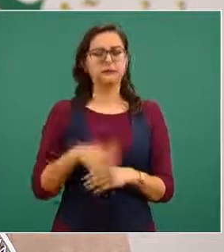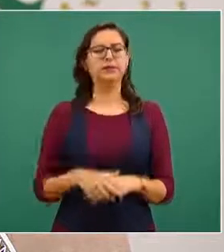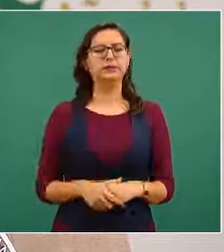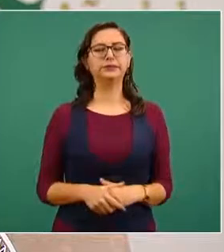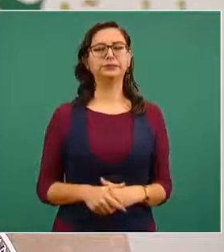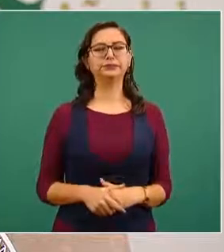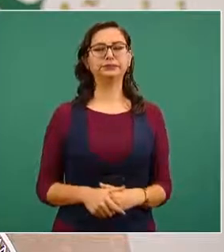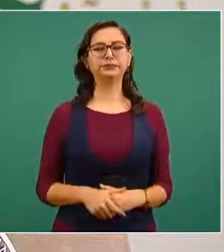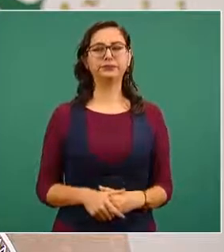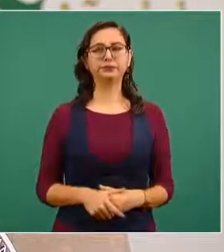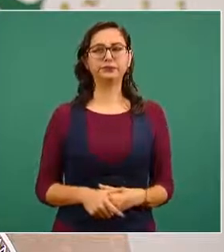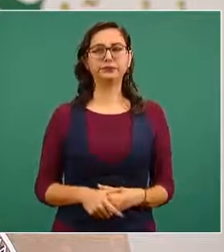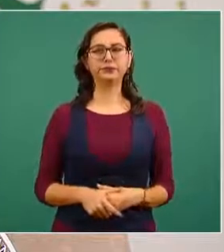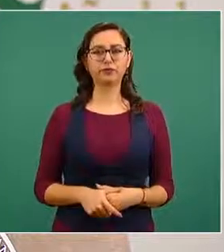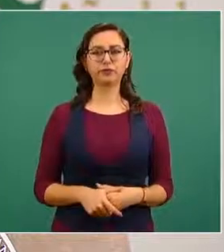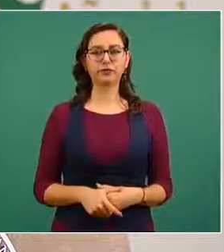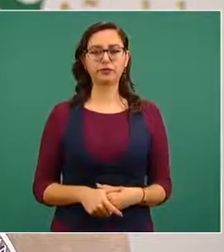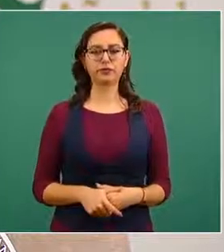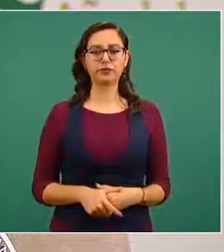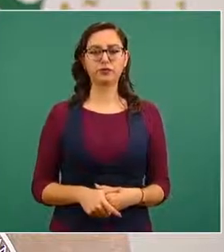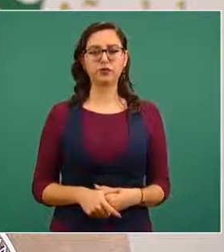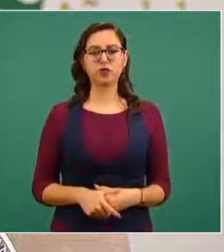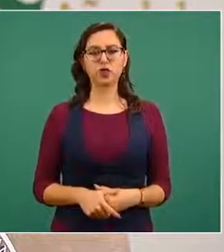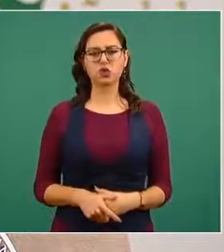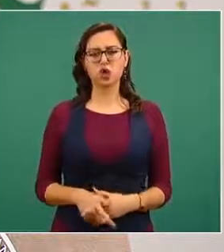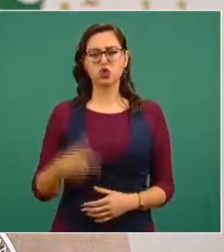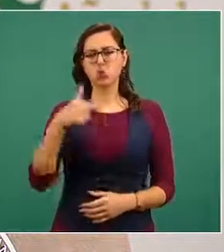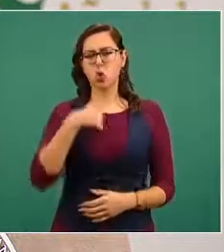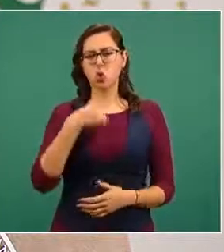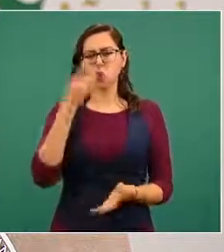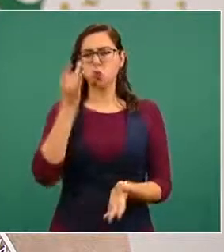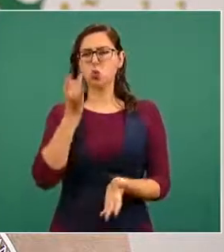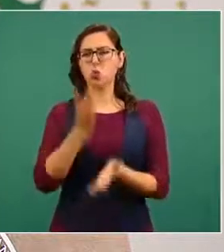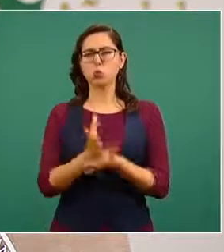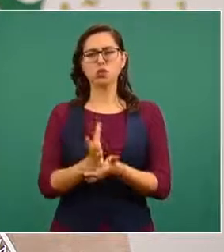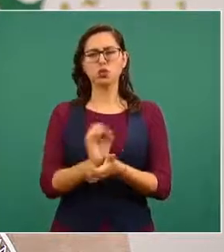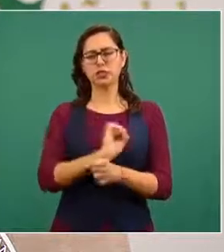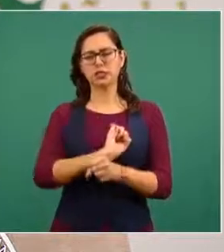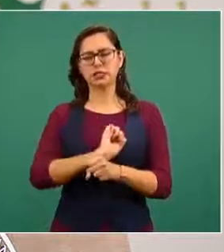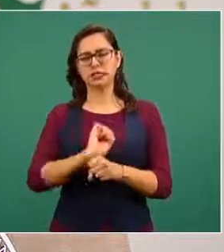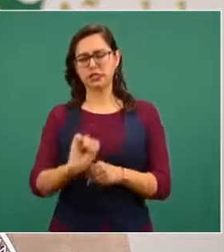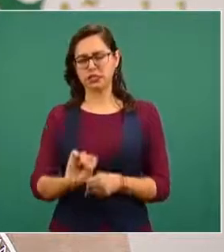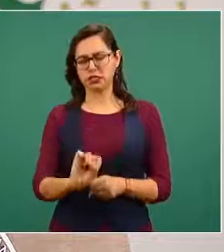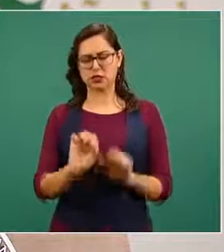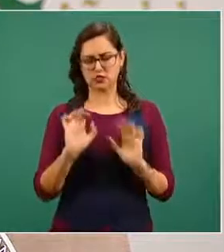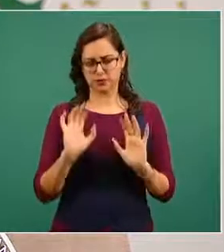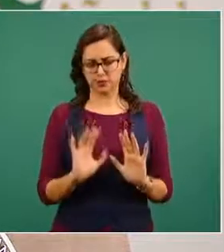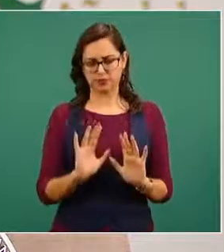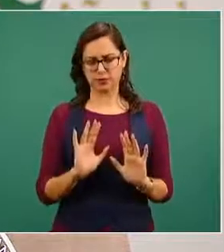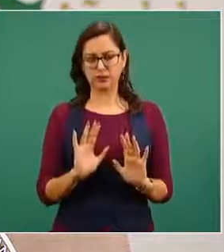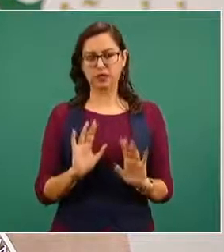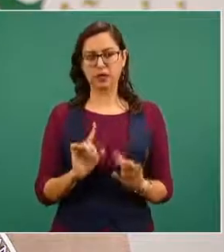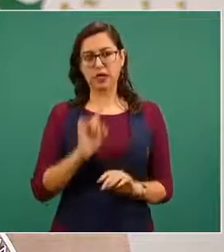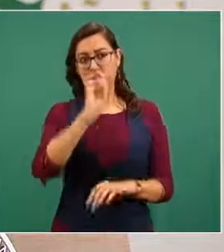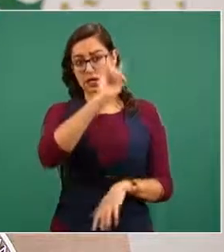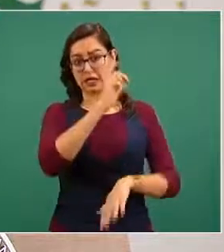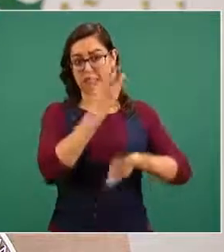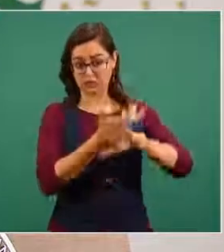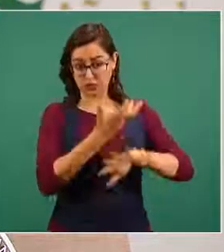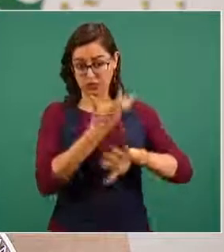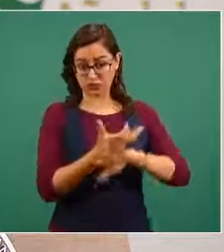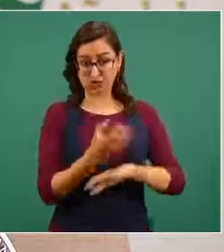y sin tener otros datos te podría decir desde diciembre fines de diciembre ya en Estados Unidos había